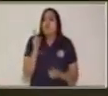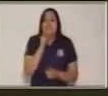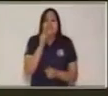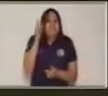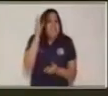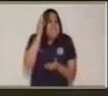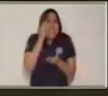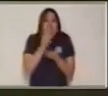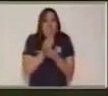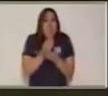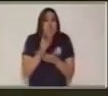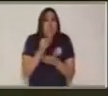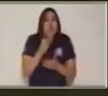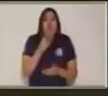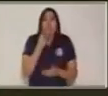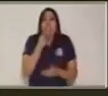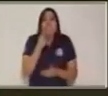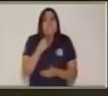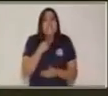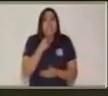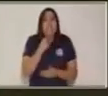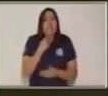no me vas a escuchar bien.